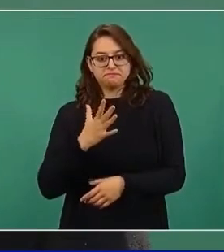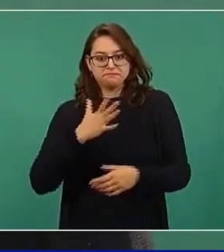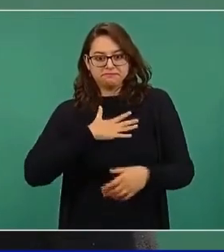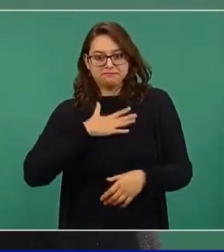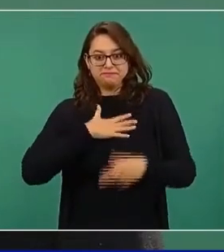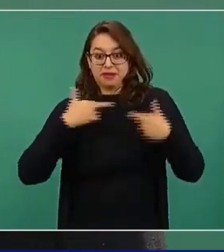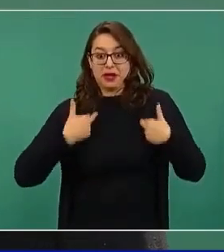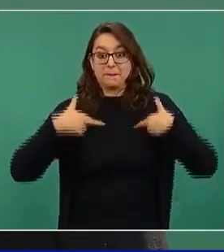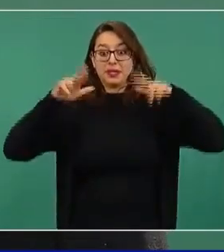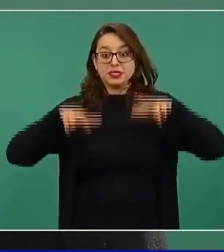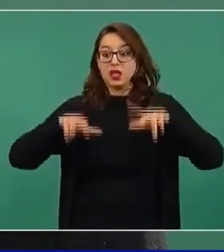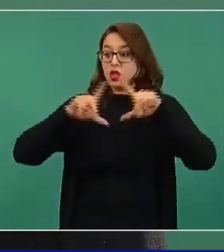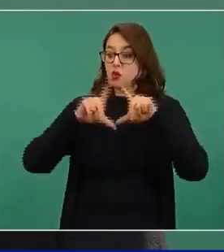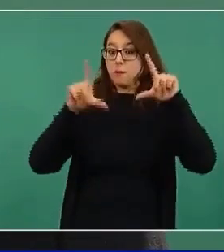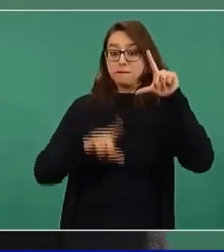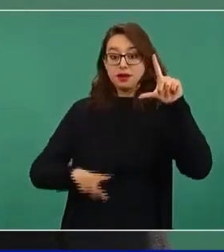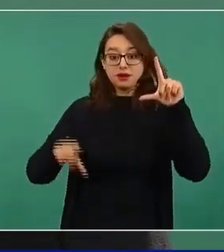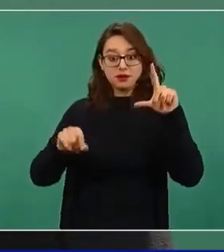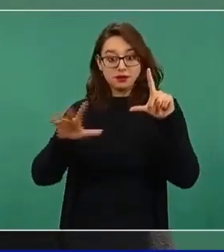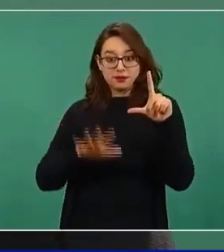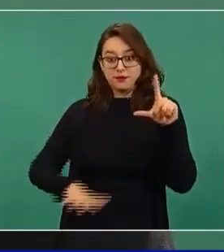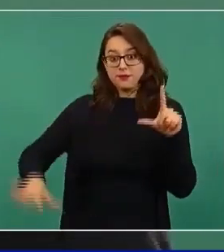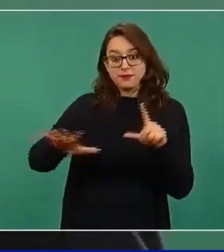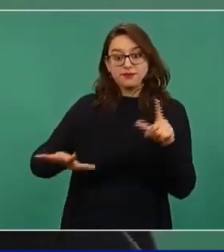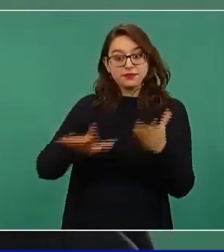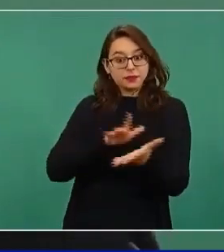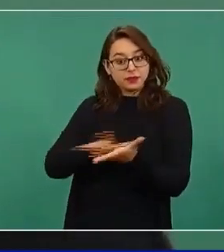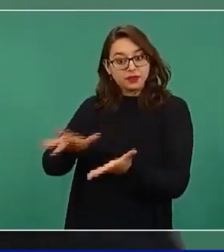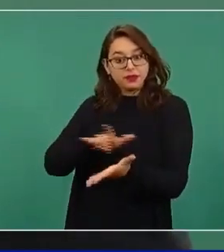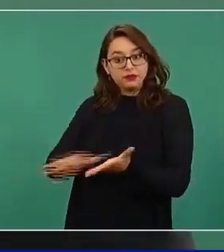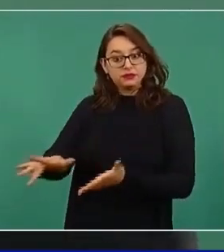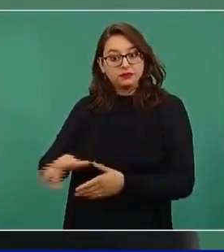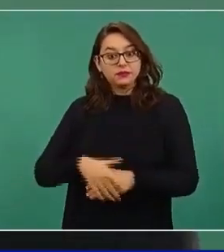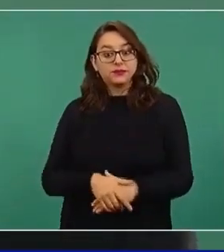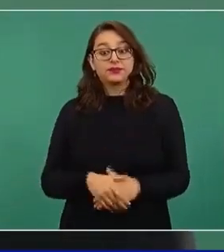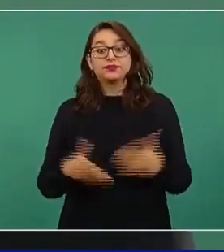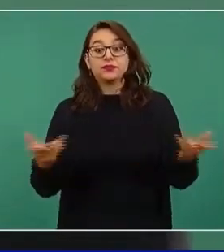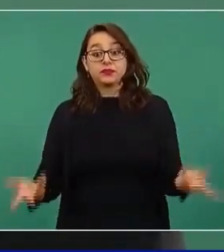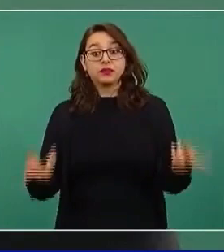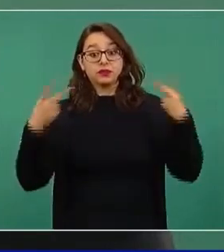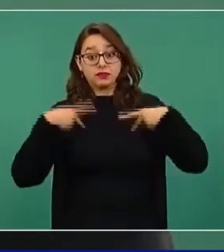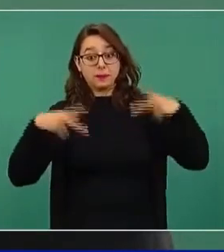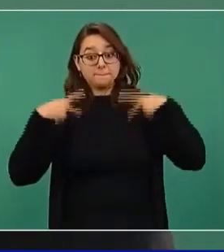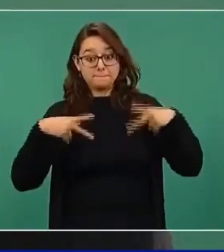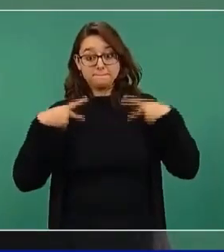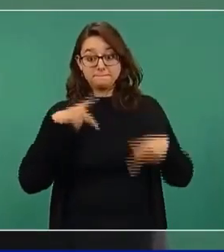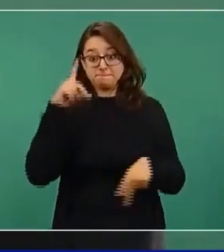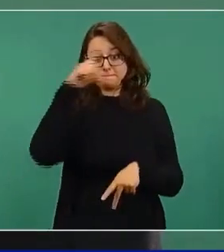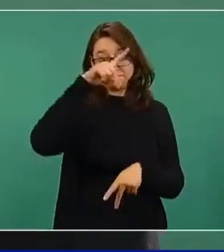empezaron a sacar